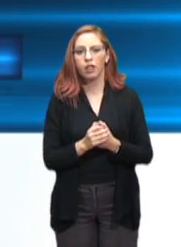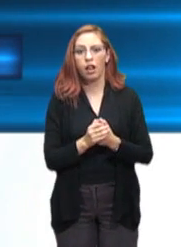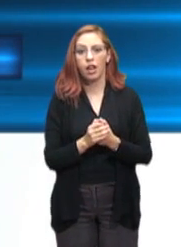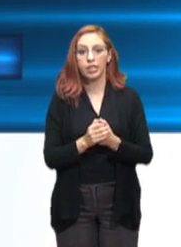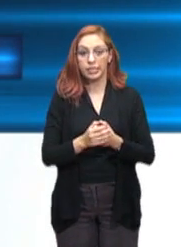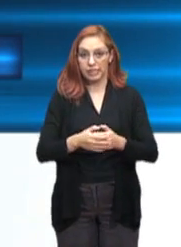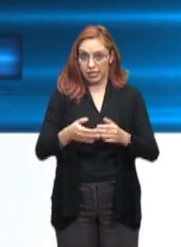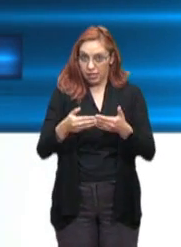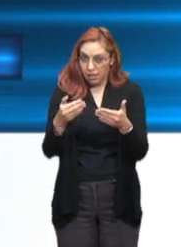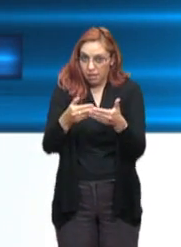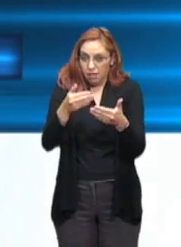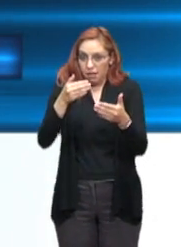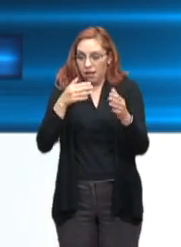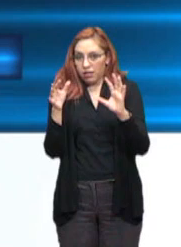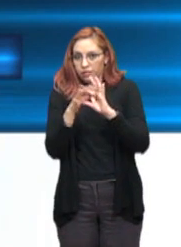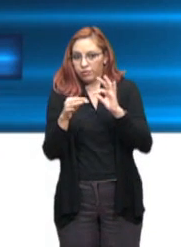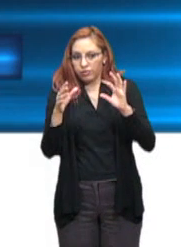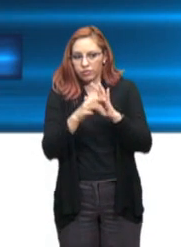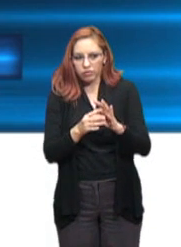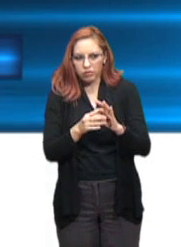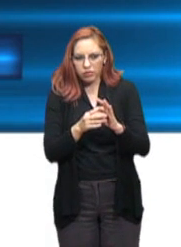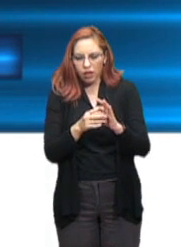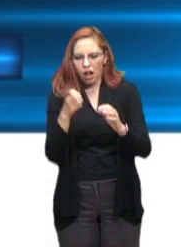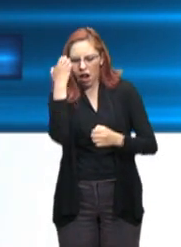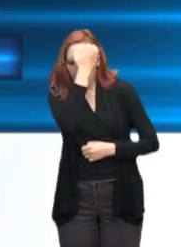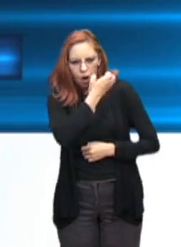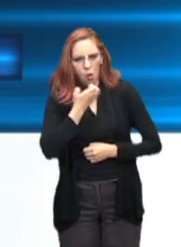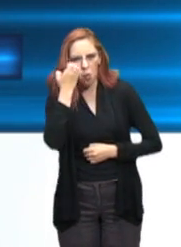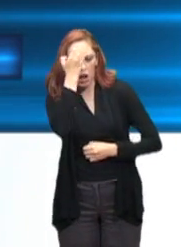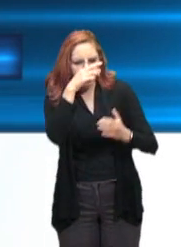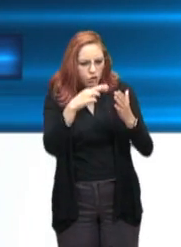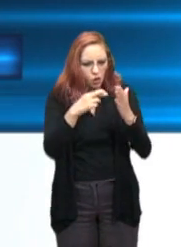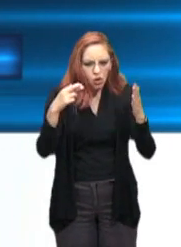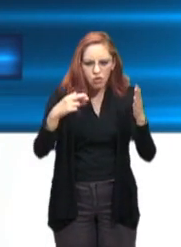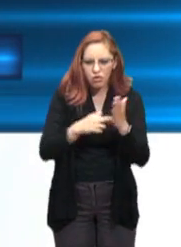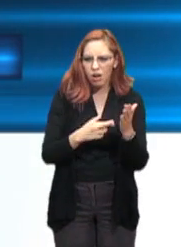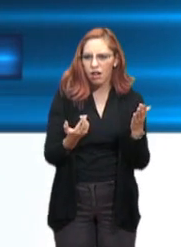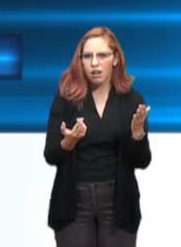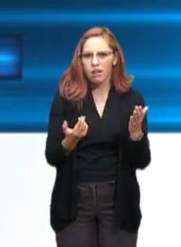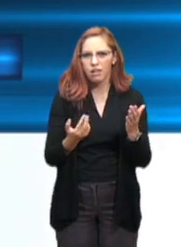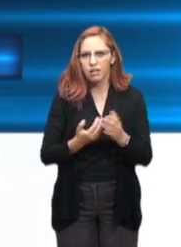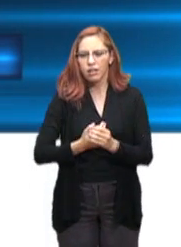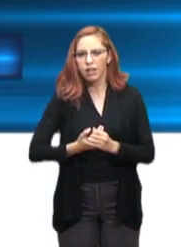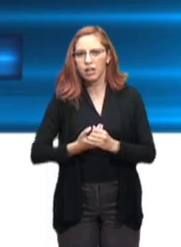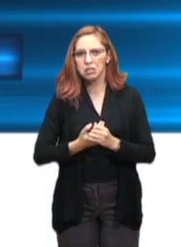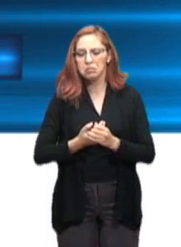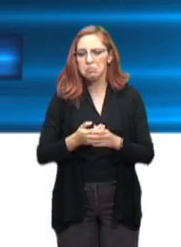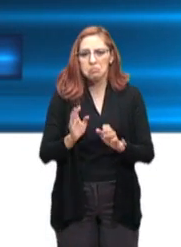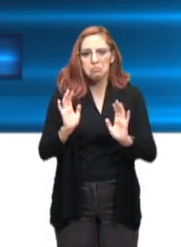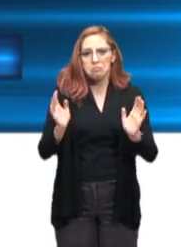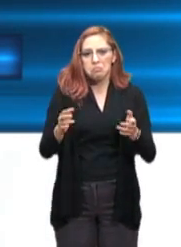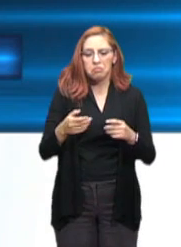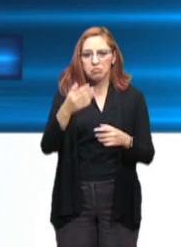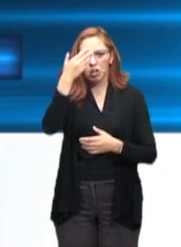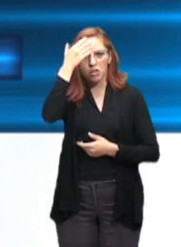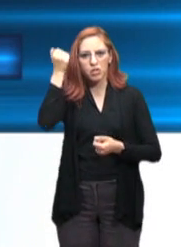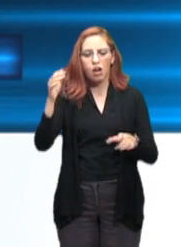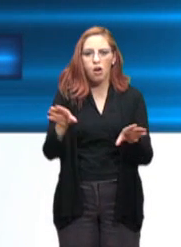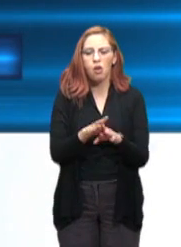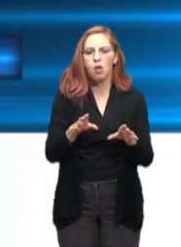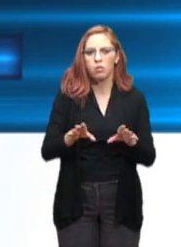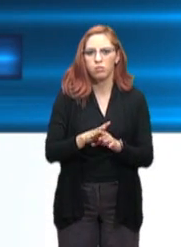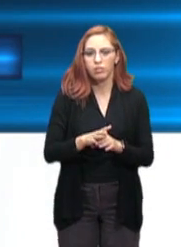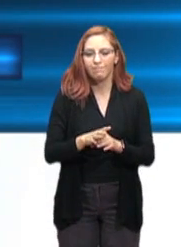paso, no tienen regulación alguna por lo que se prestan para desvío de los mismos. Es lamentable